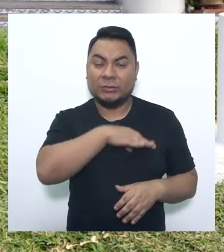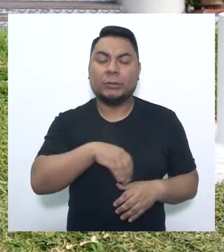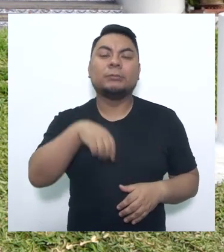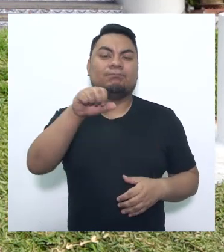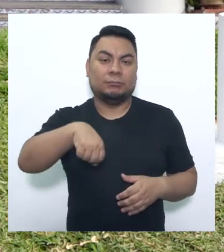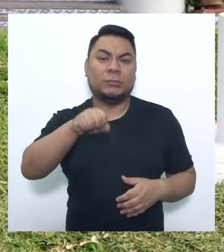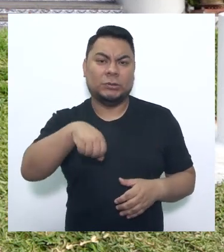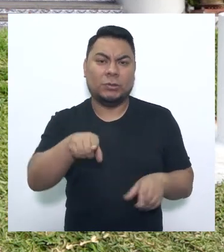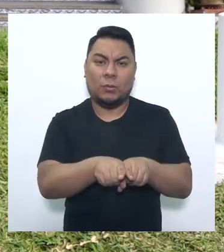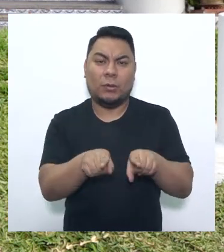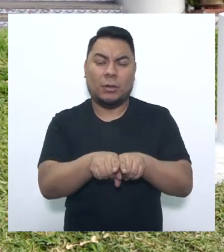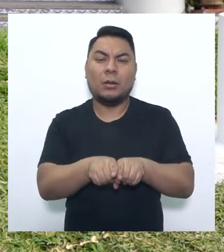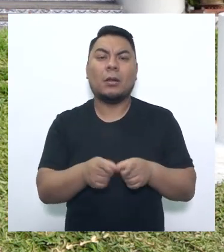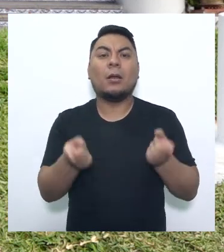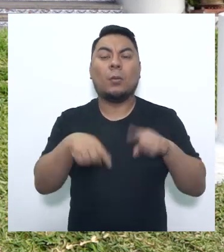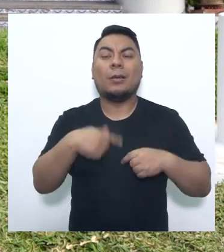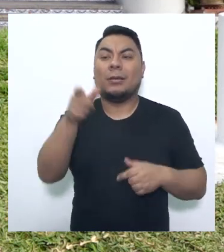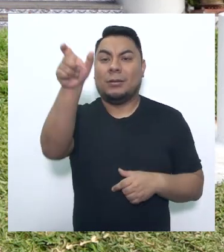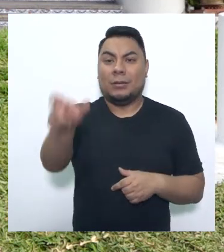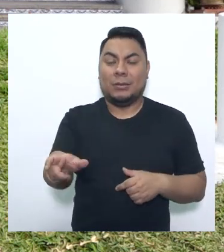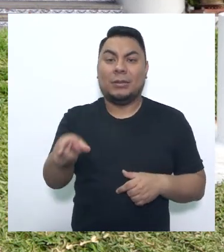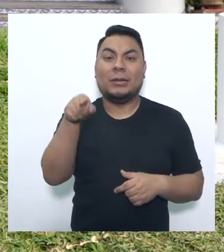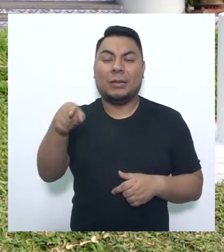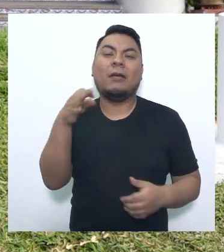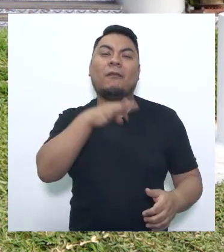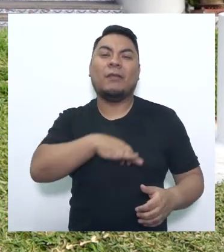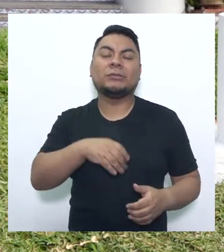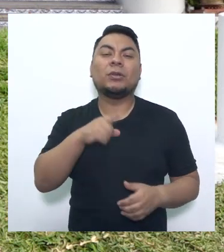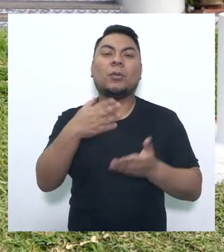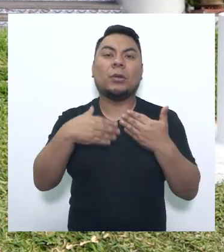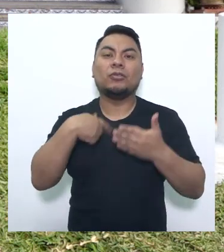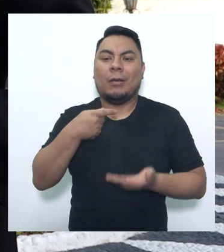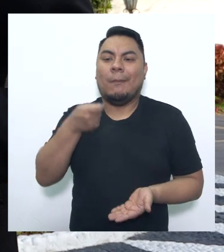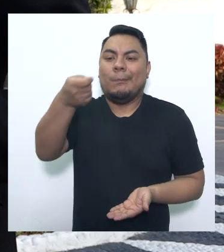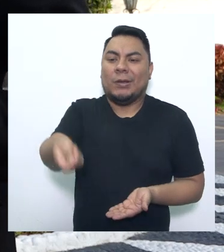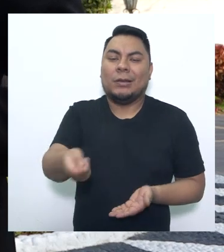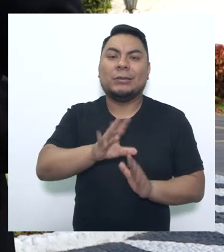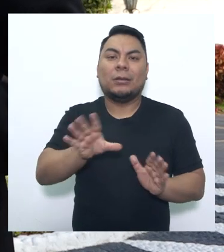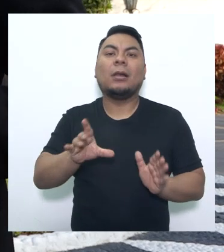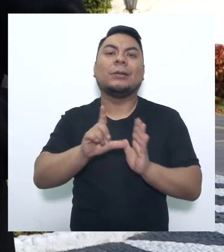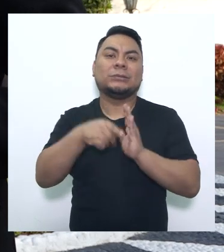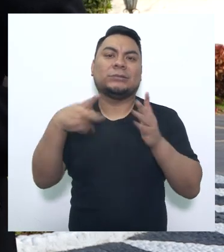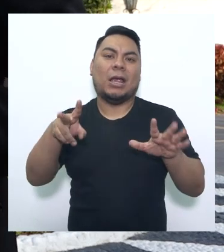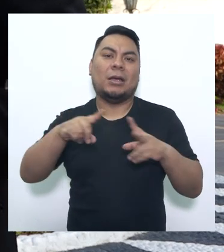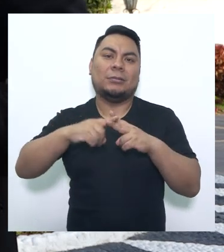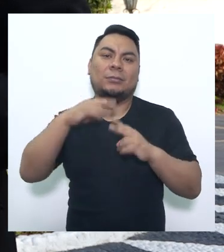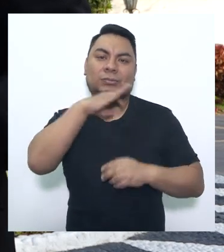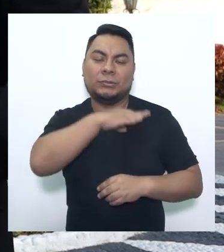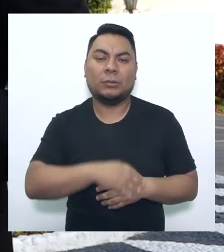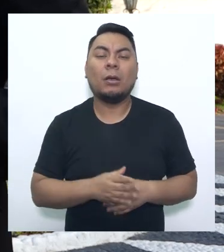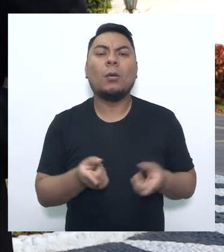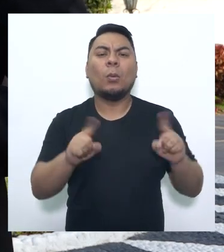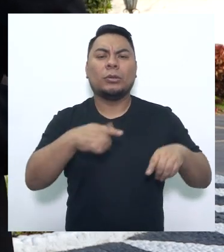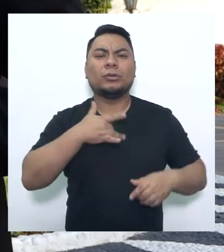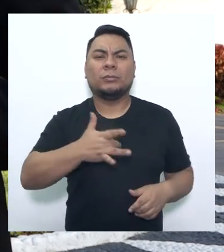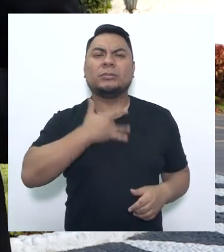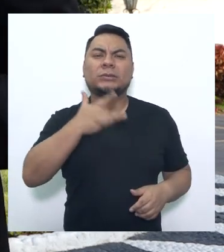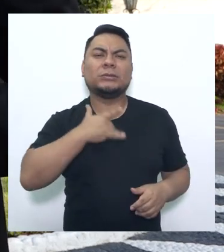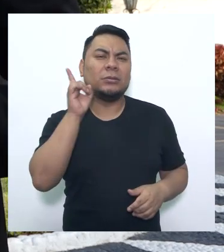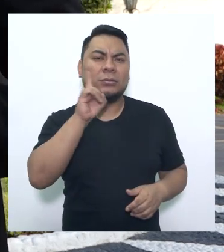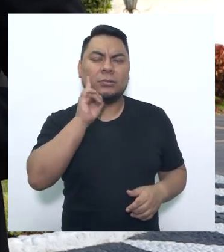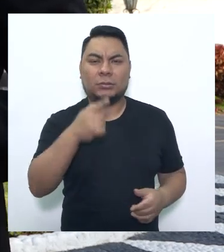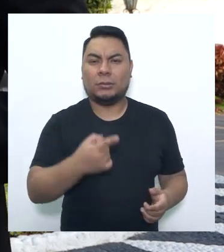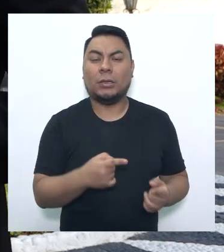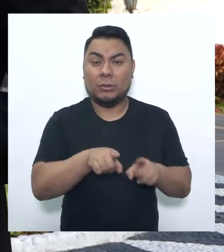ya hubo el desprendimiento patrimonial de la parte agraviada. ¿Toda situación en donde me siento engañado se